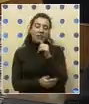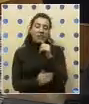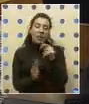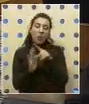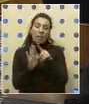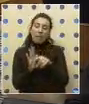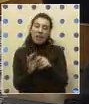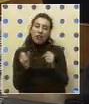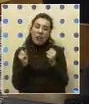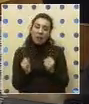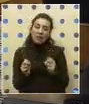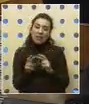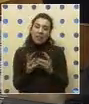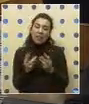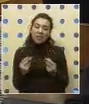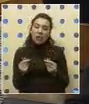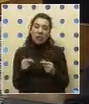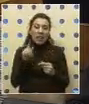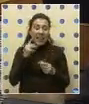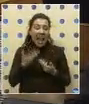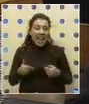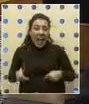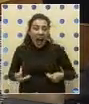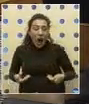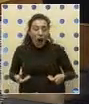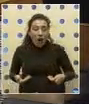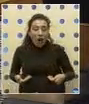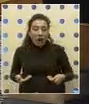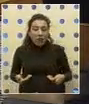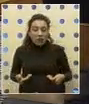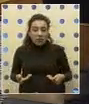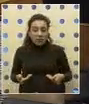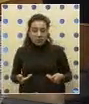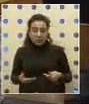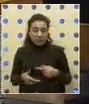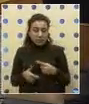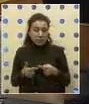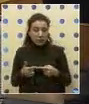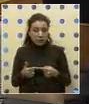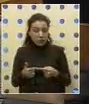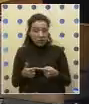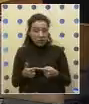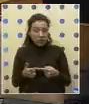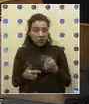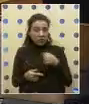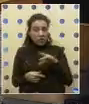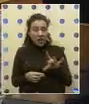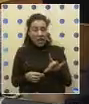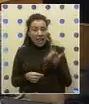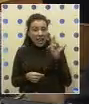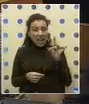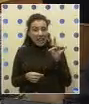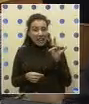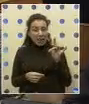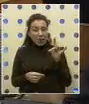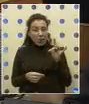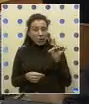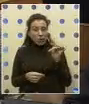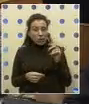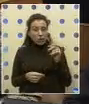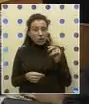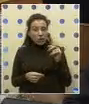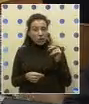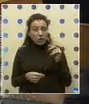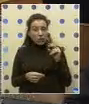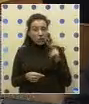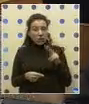capacidad de resolución que lo que ellos tienen en el día de hoy. Y por lo tanto estamos eligiéndolas sin darles ya